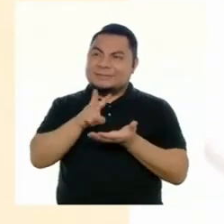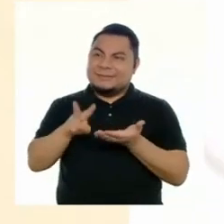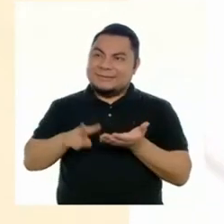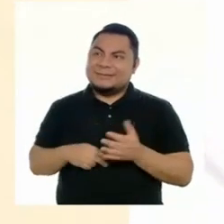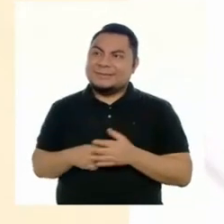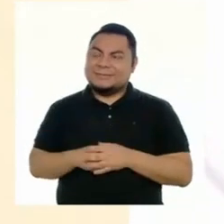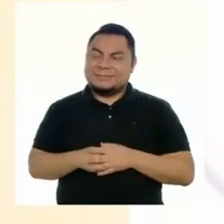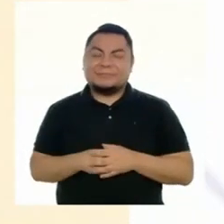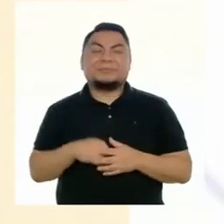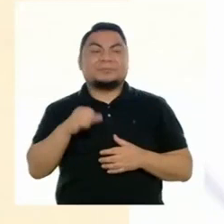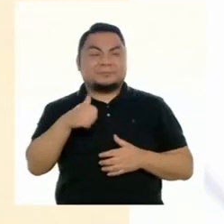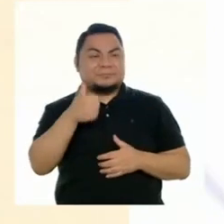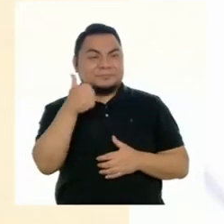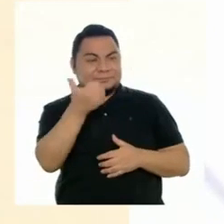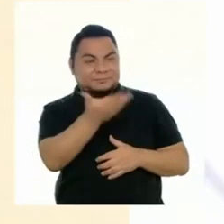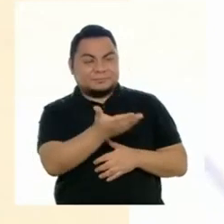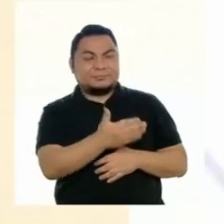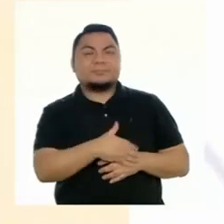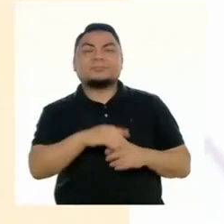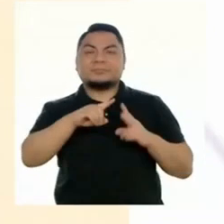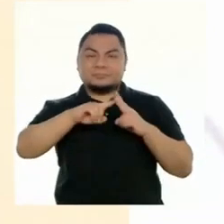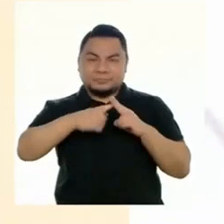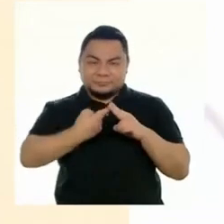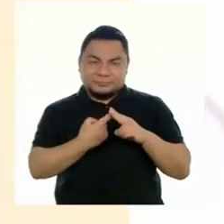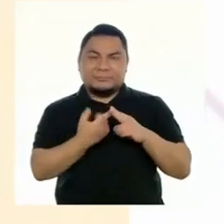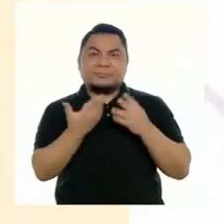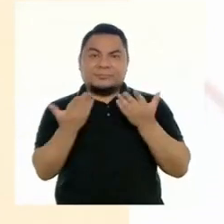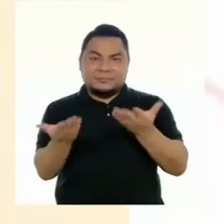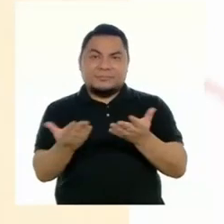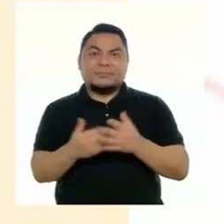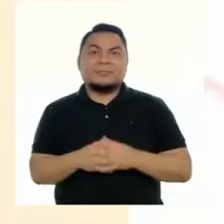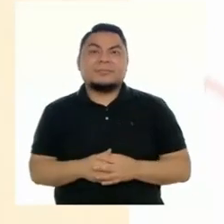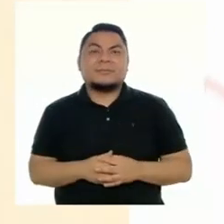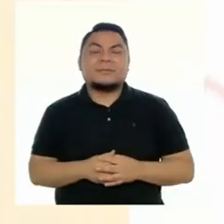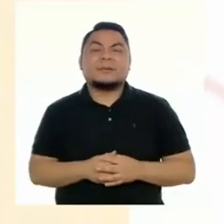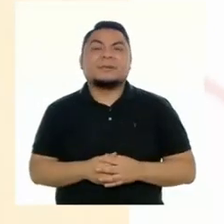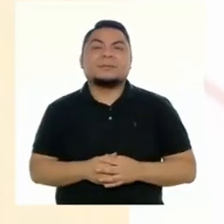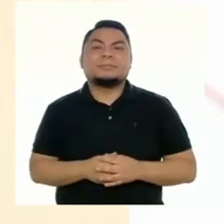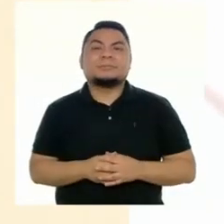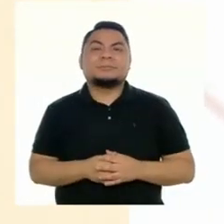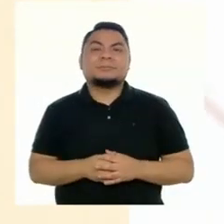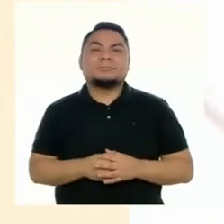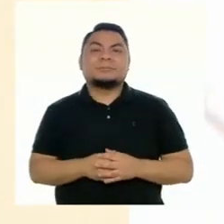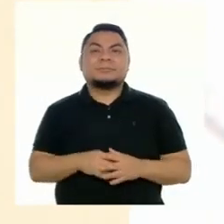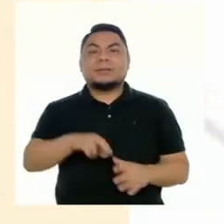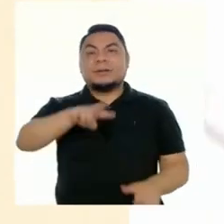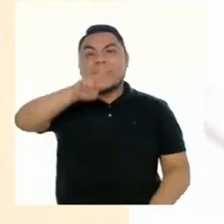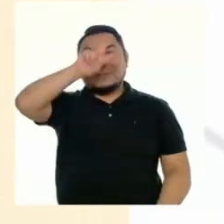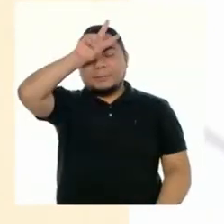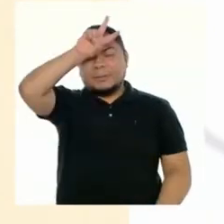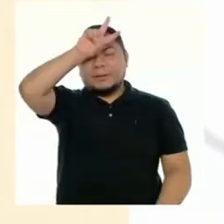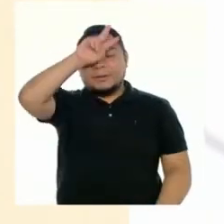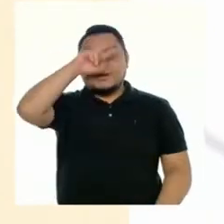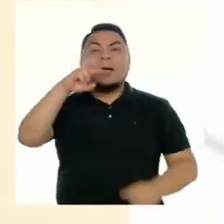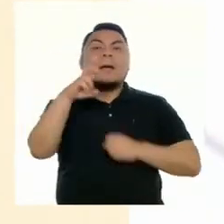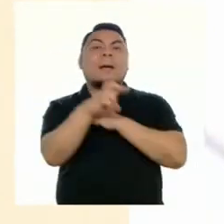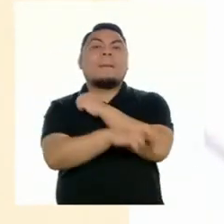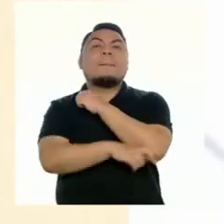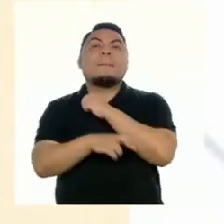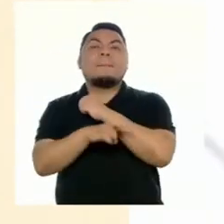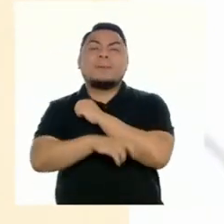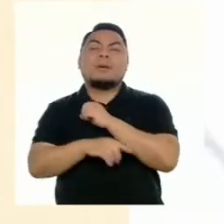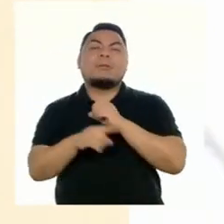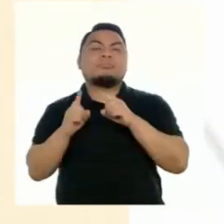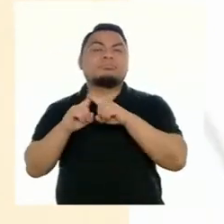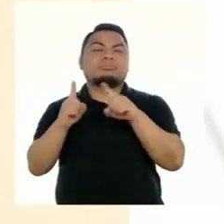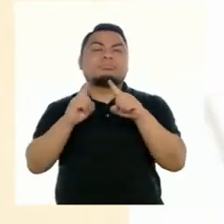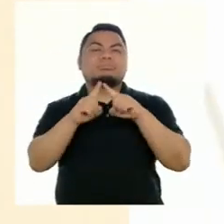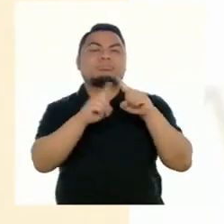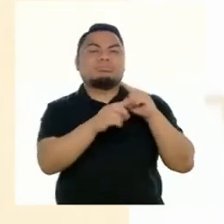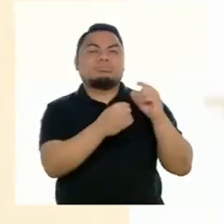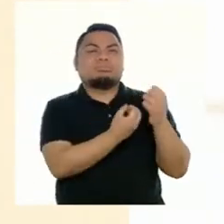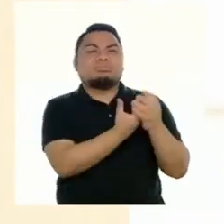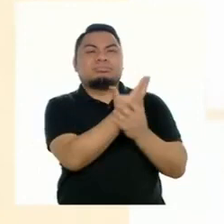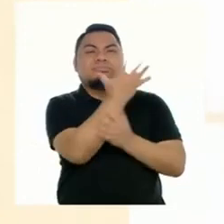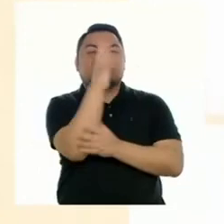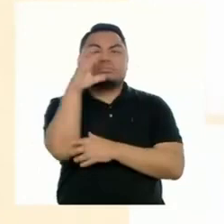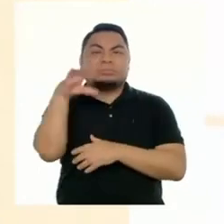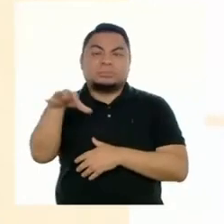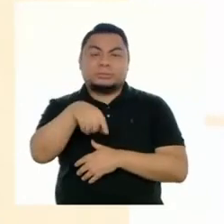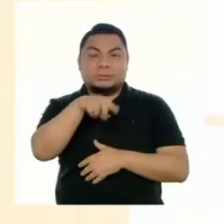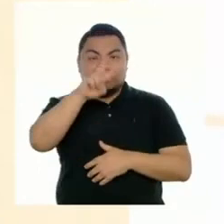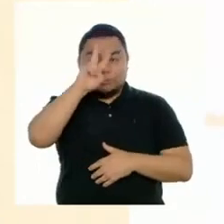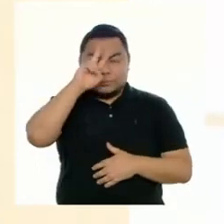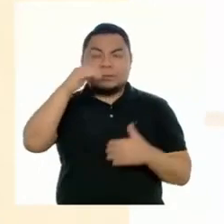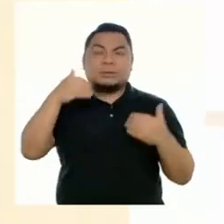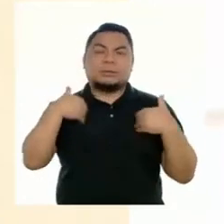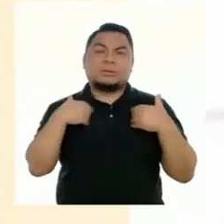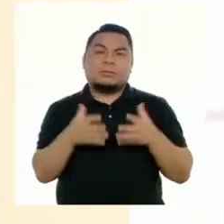leerlo. Muy bien, Miluska. Comencemos entonces. Perú, país megadiverso. El Perú concentra en su